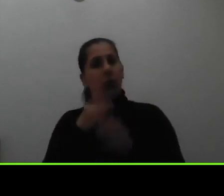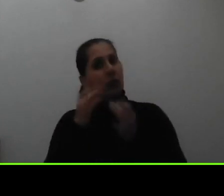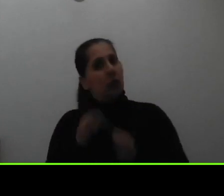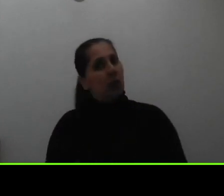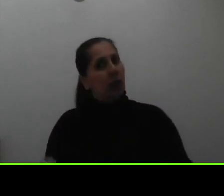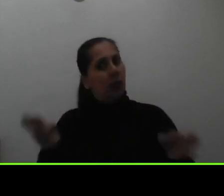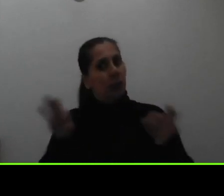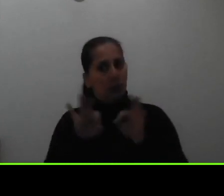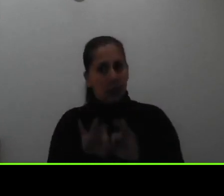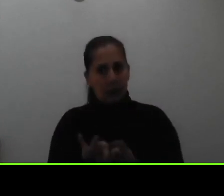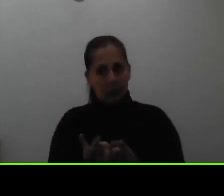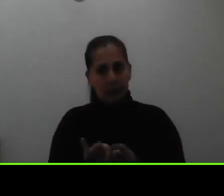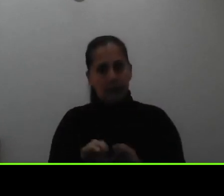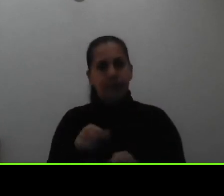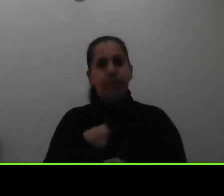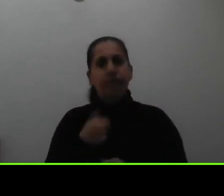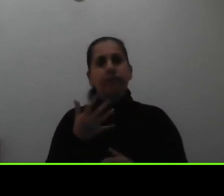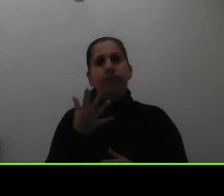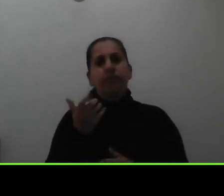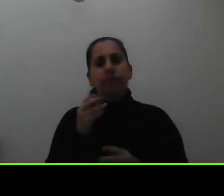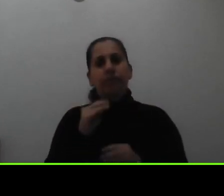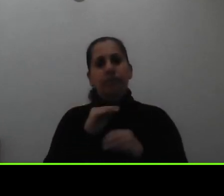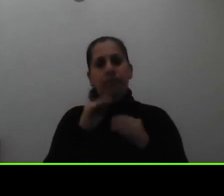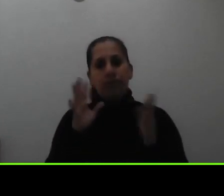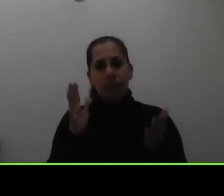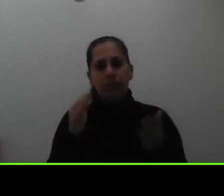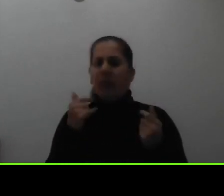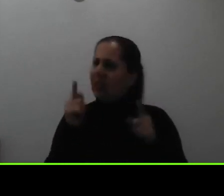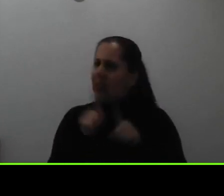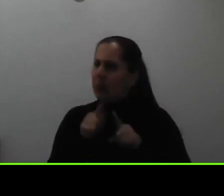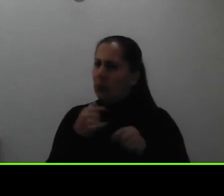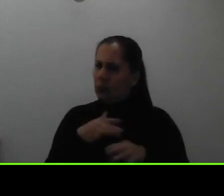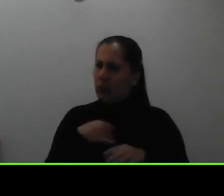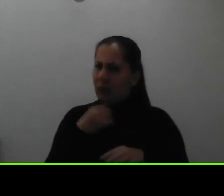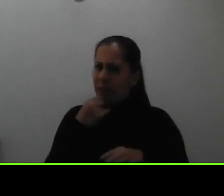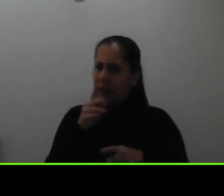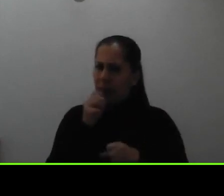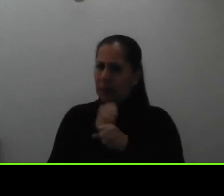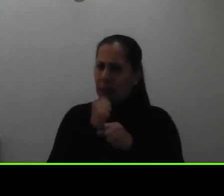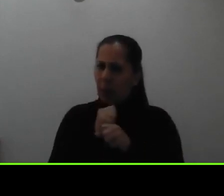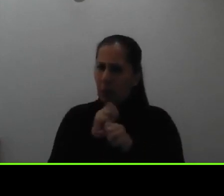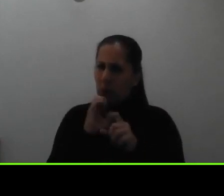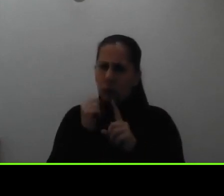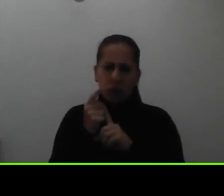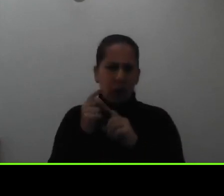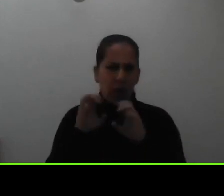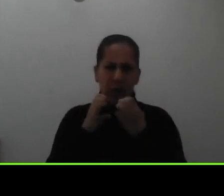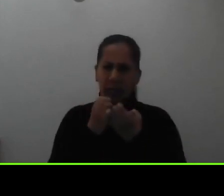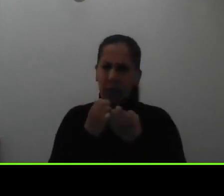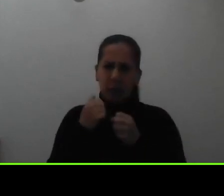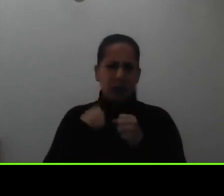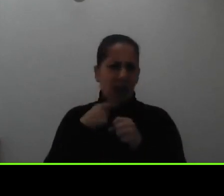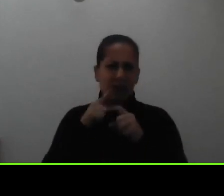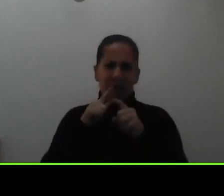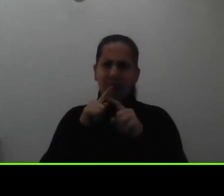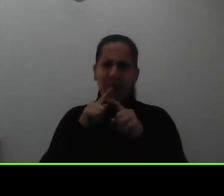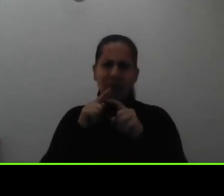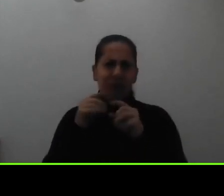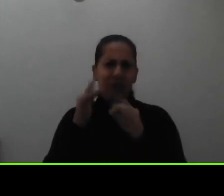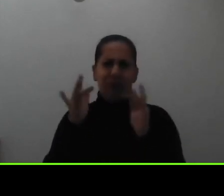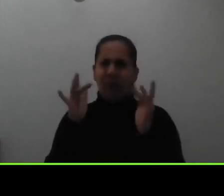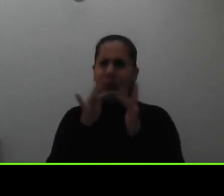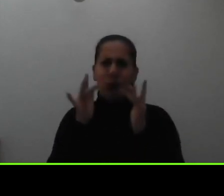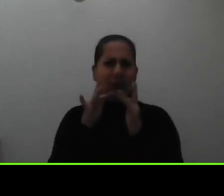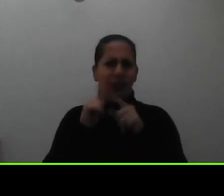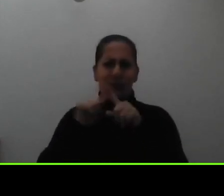quiero aclararles que bueno les he mencionado que el equipo de trabajo social está disponible por muchas vías pero importante si